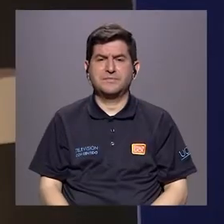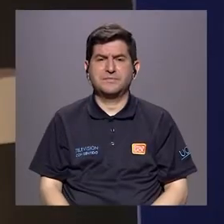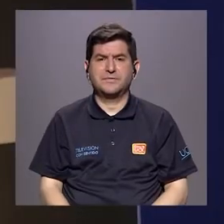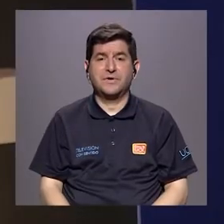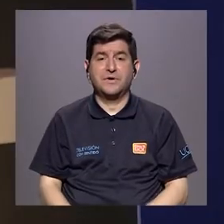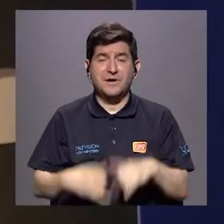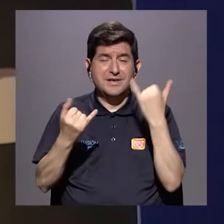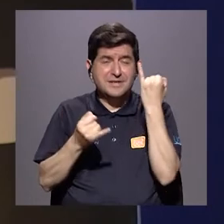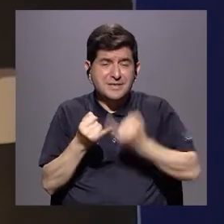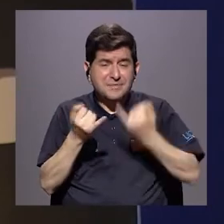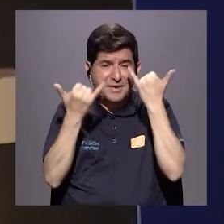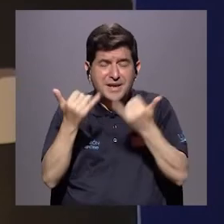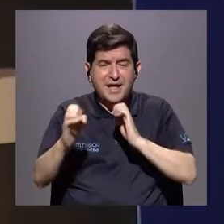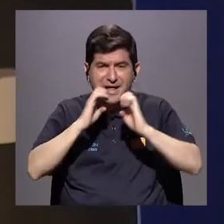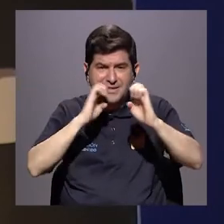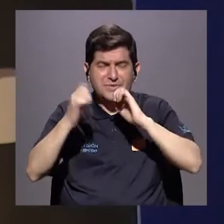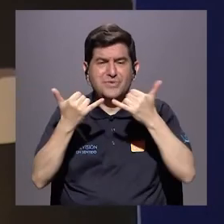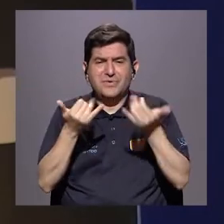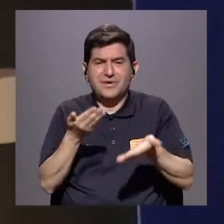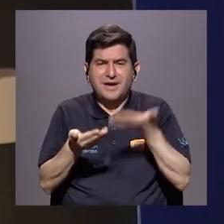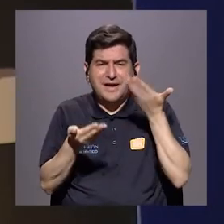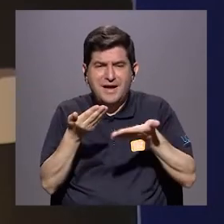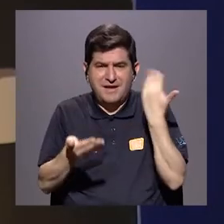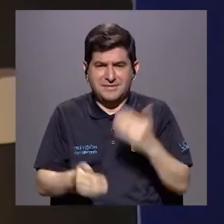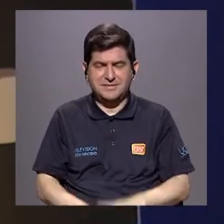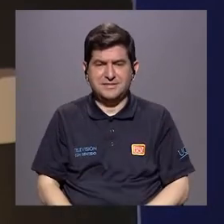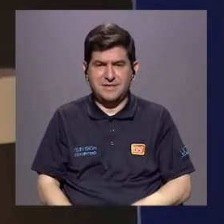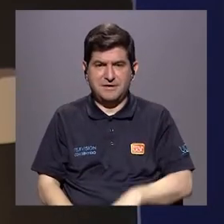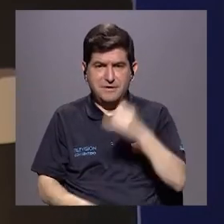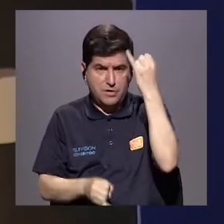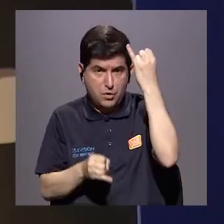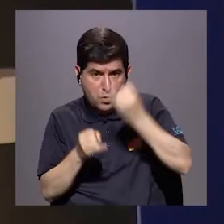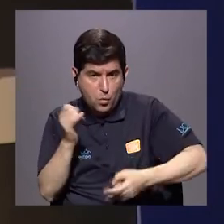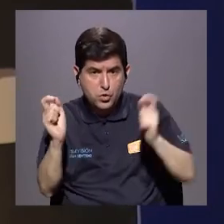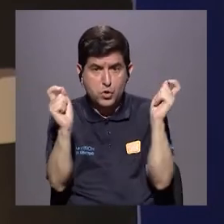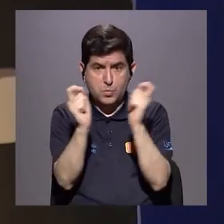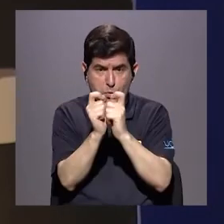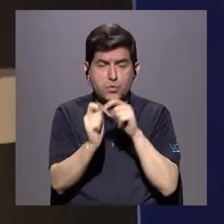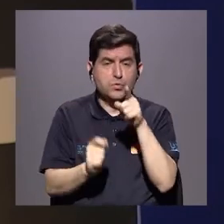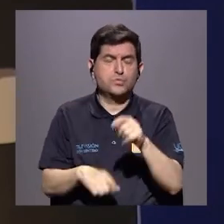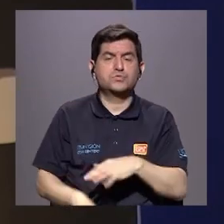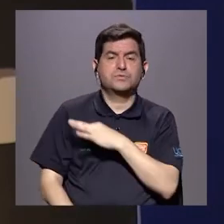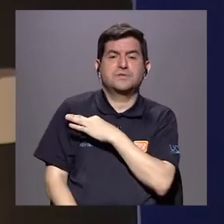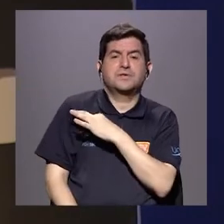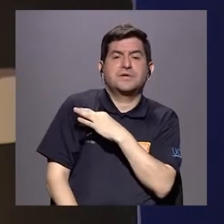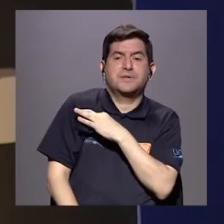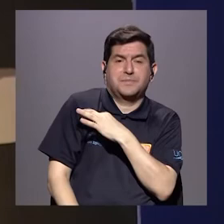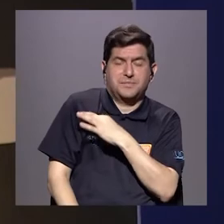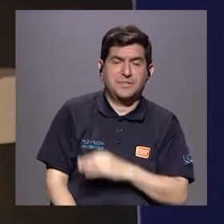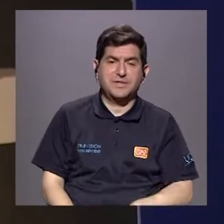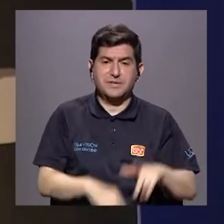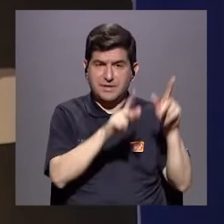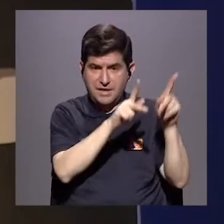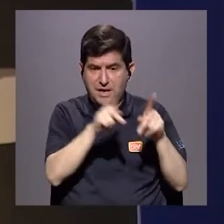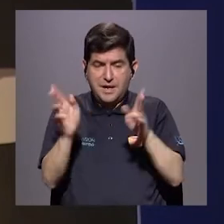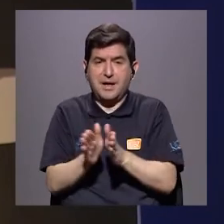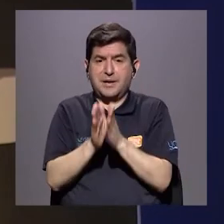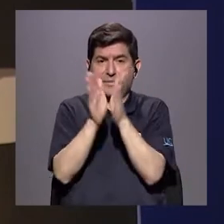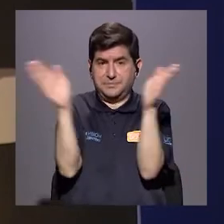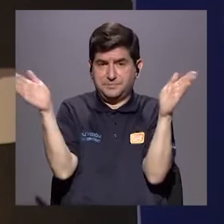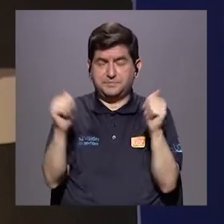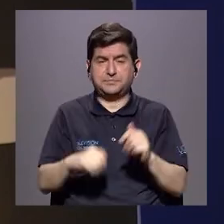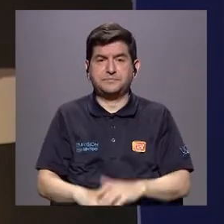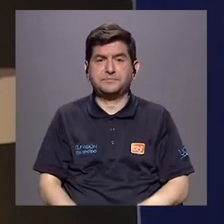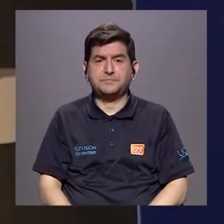ya casi estamos terminando la entrevista. Como punto final, yo quisiera que usted pudiera invitar a las personas en general